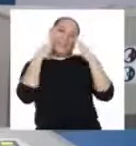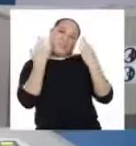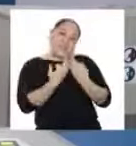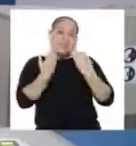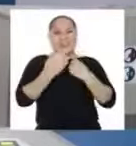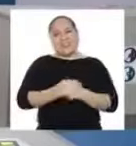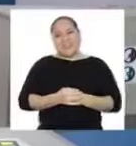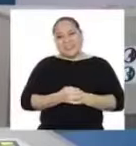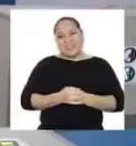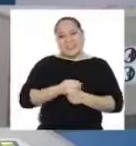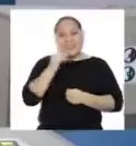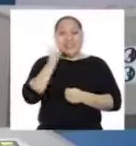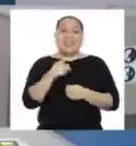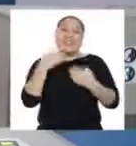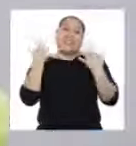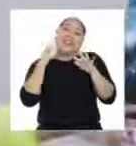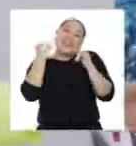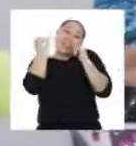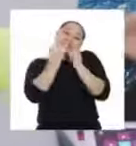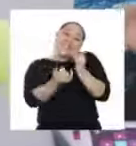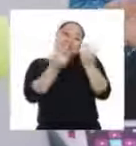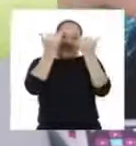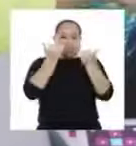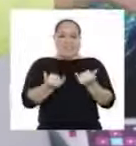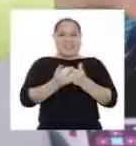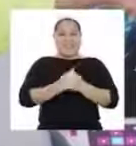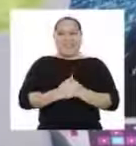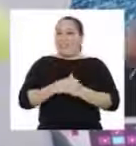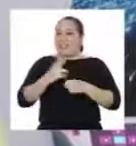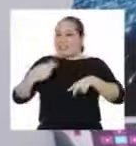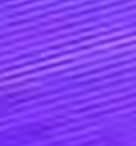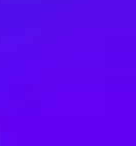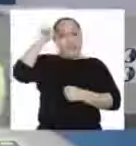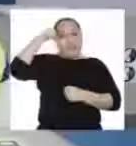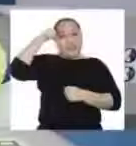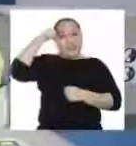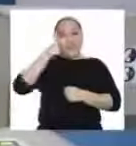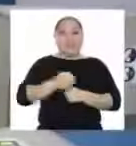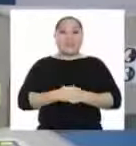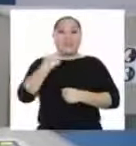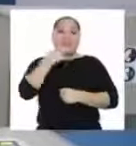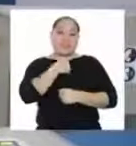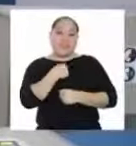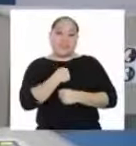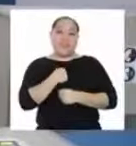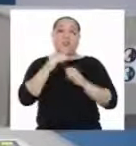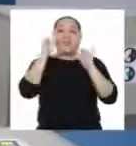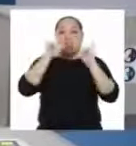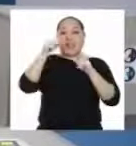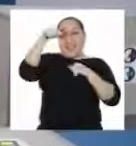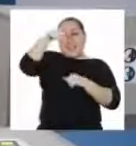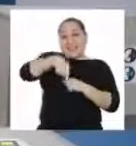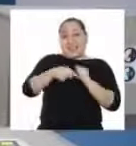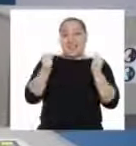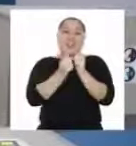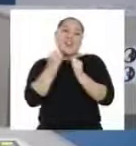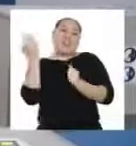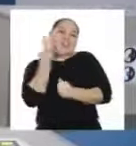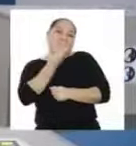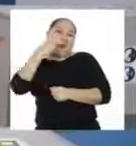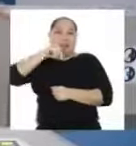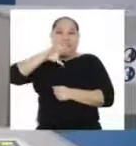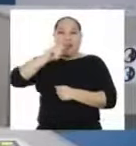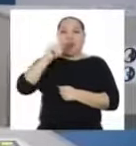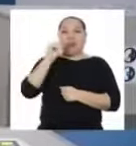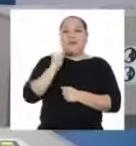a las familias. ¡Y eso ha sido todo por hoy! Recuerden que yo estaré aquí,